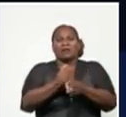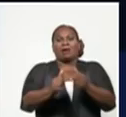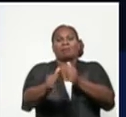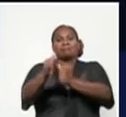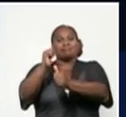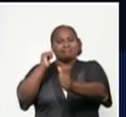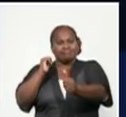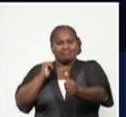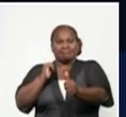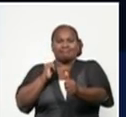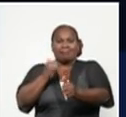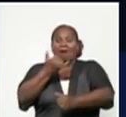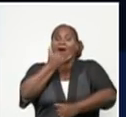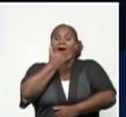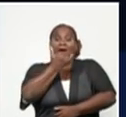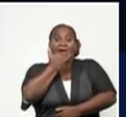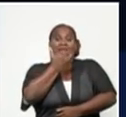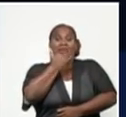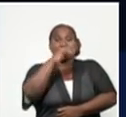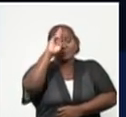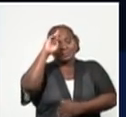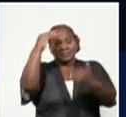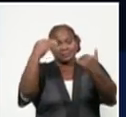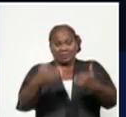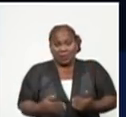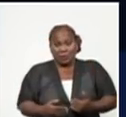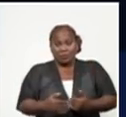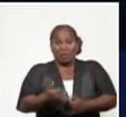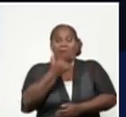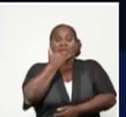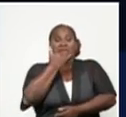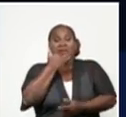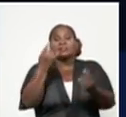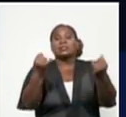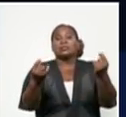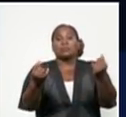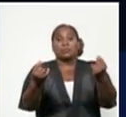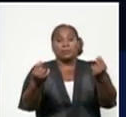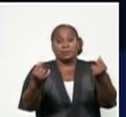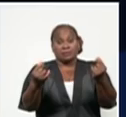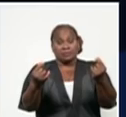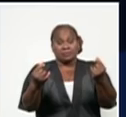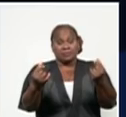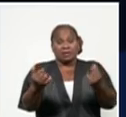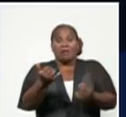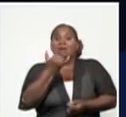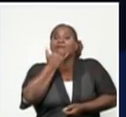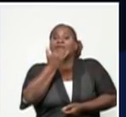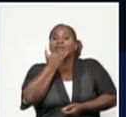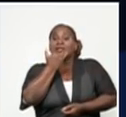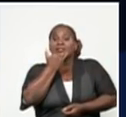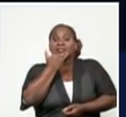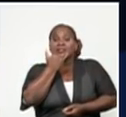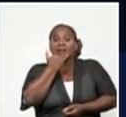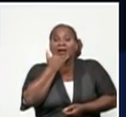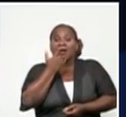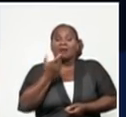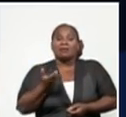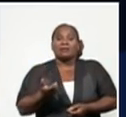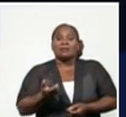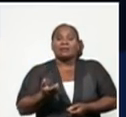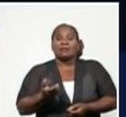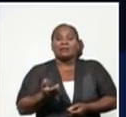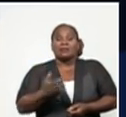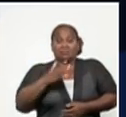afecta a la salud, afecta a la economía, nos afecta de una manera que además en